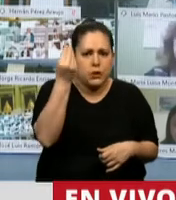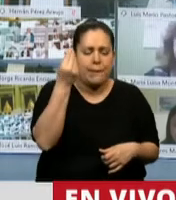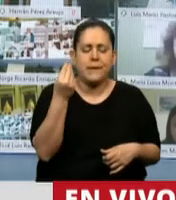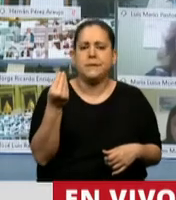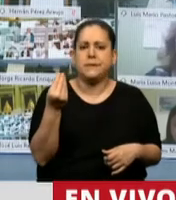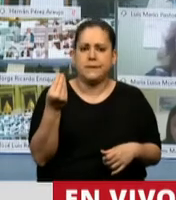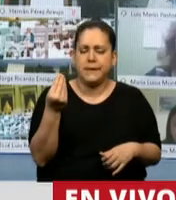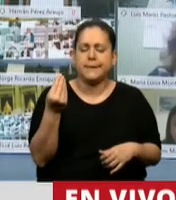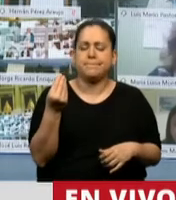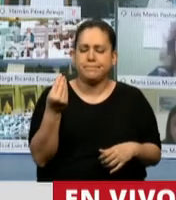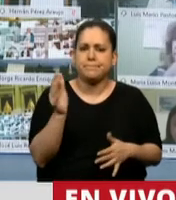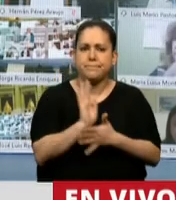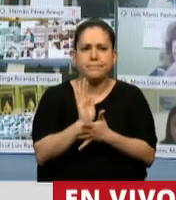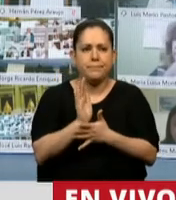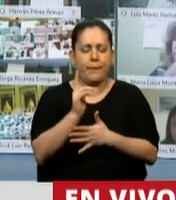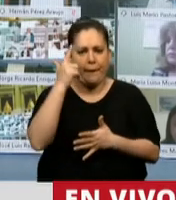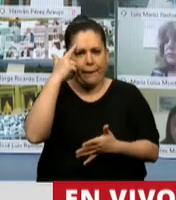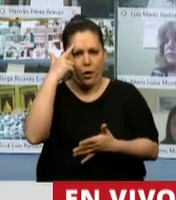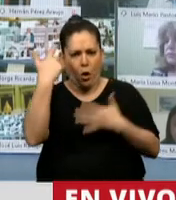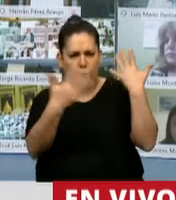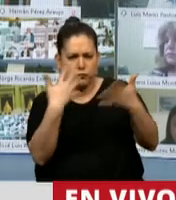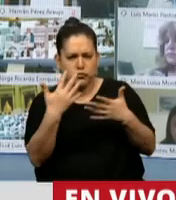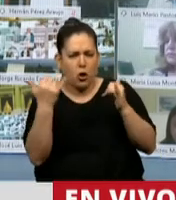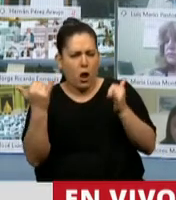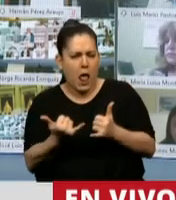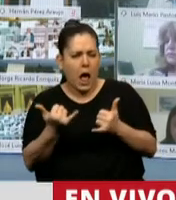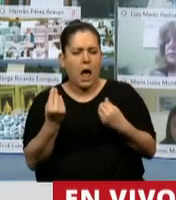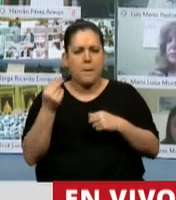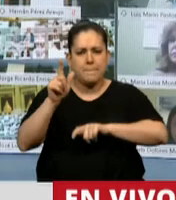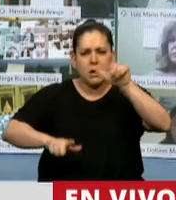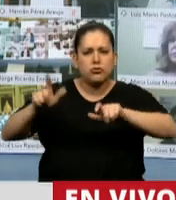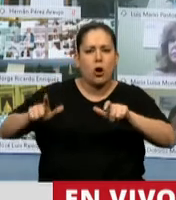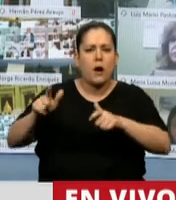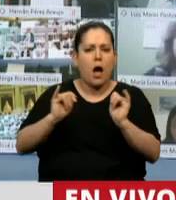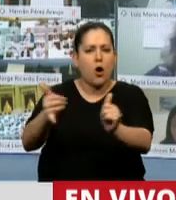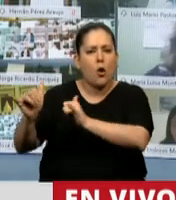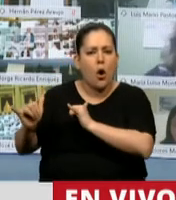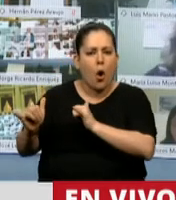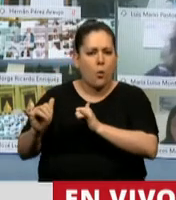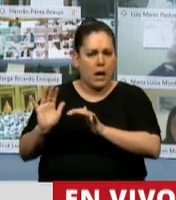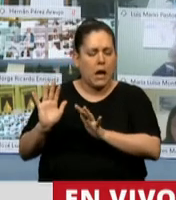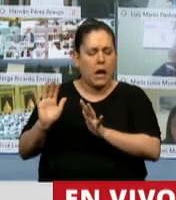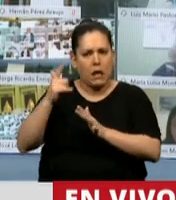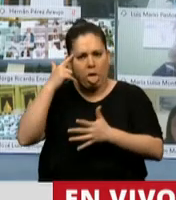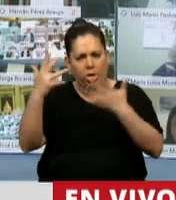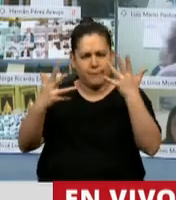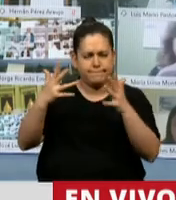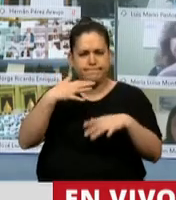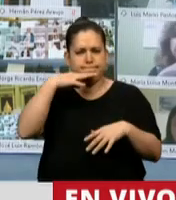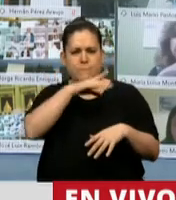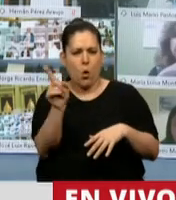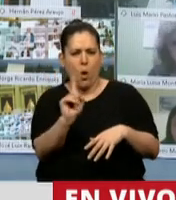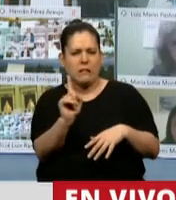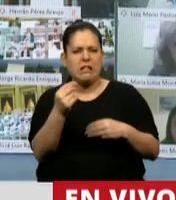confusión en las nuevas generaciones, en la gente que por ahí no